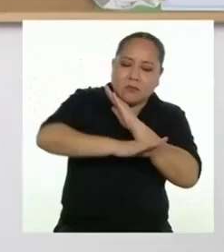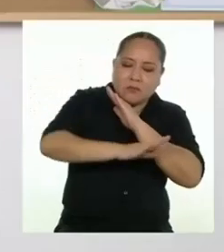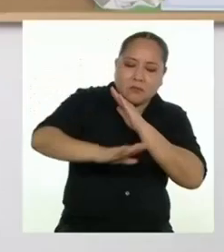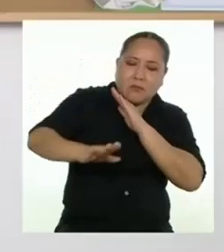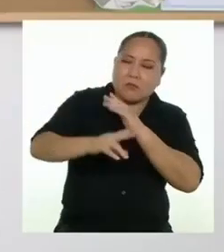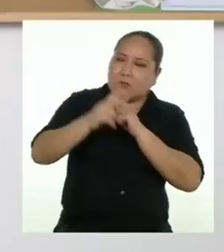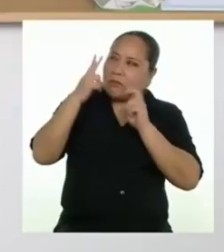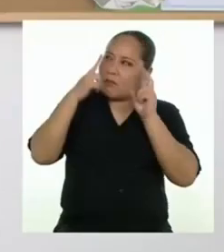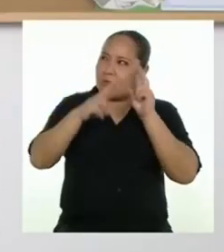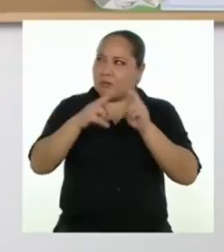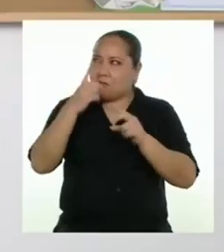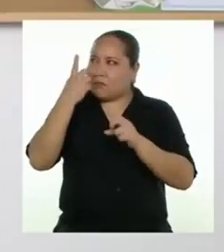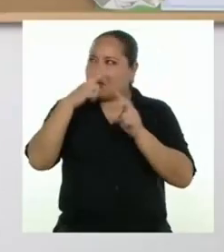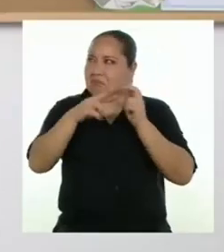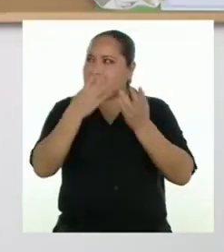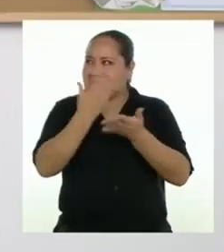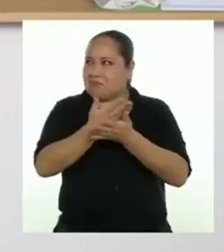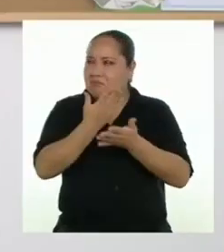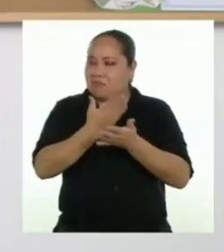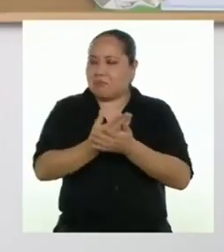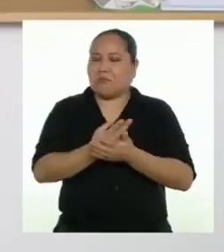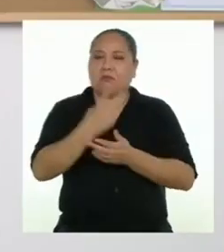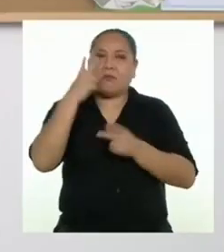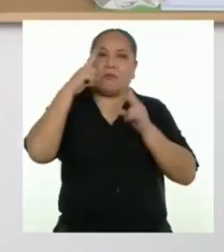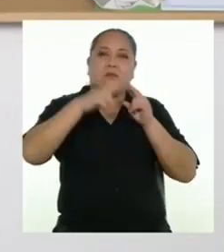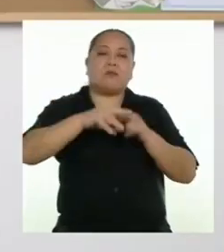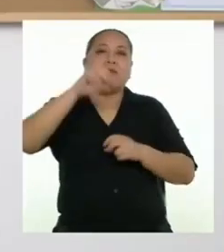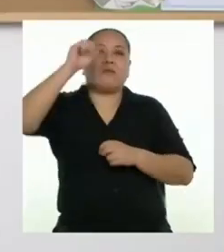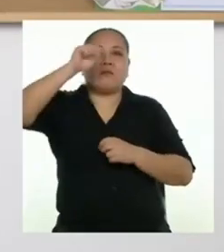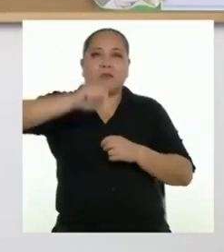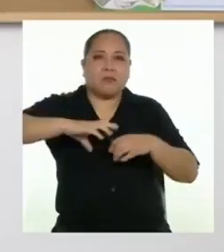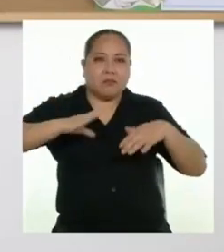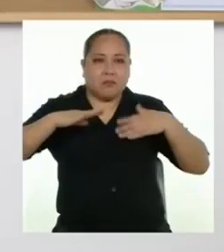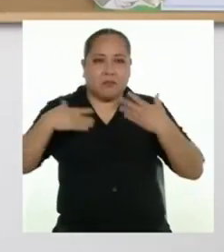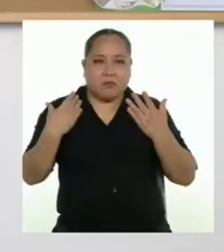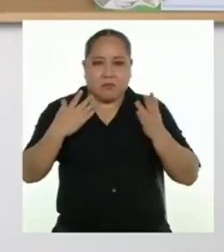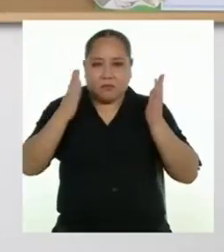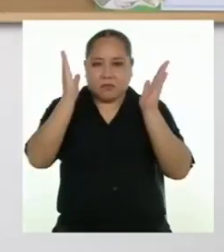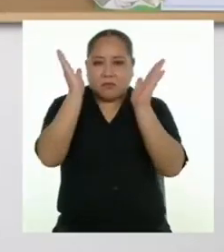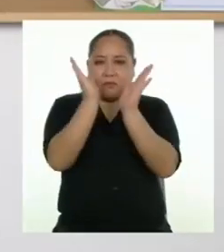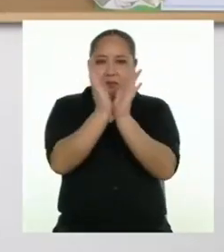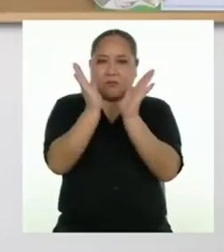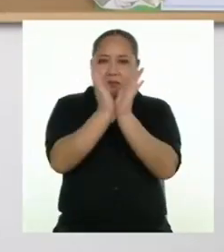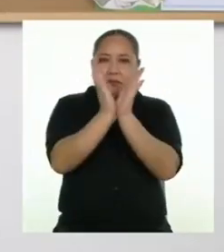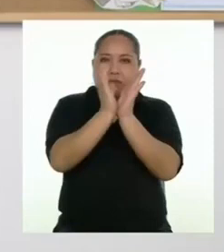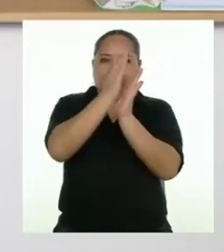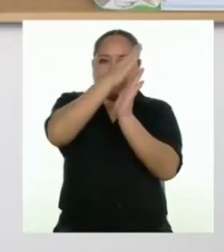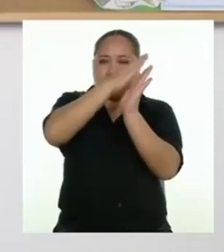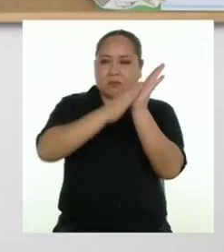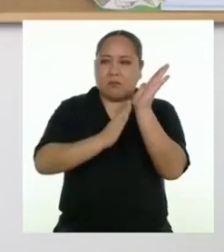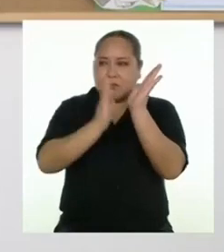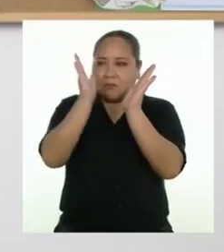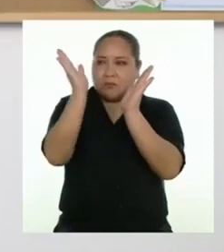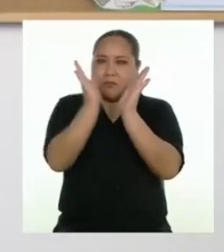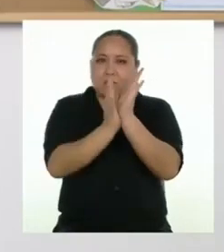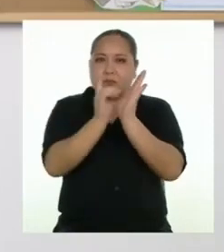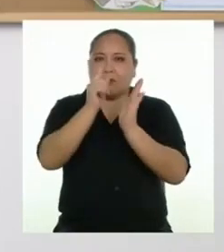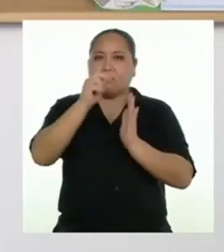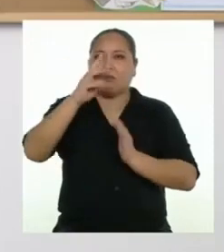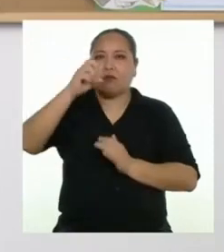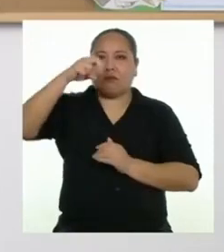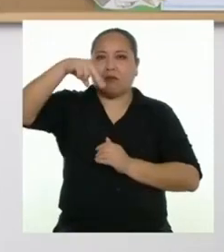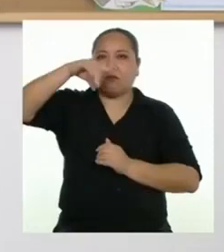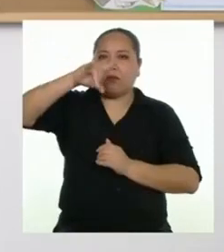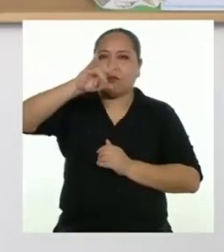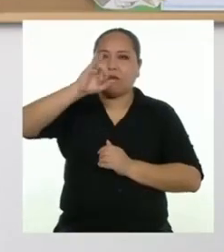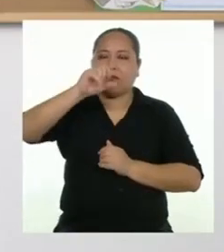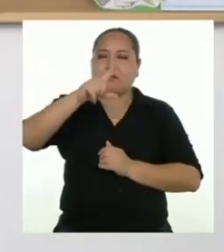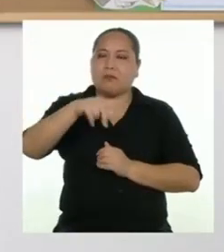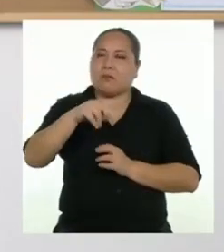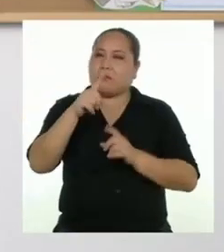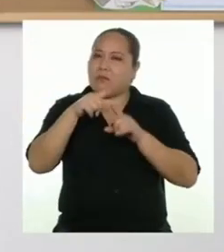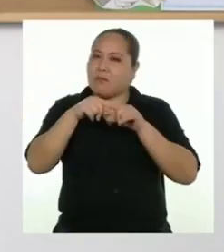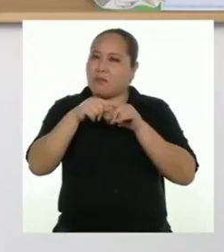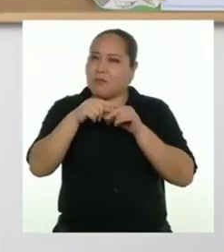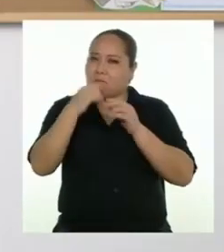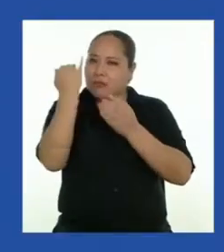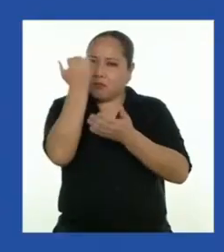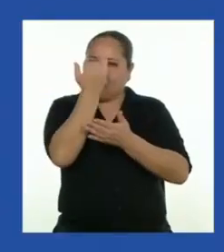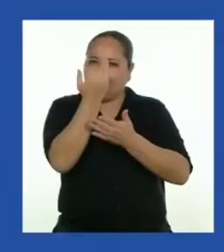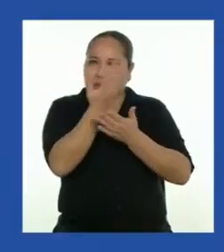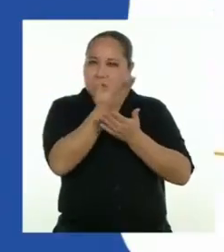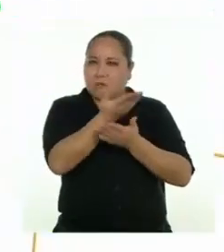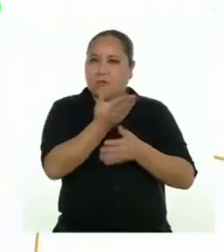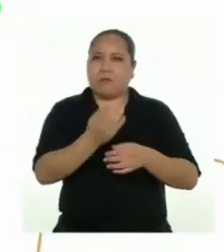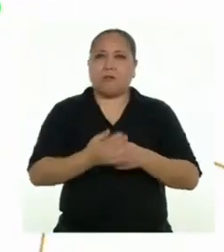De acuerdo. Veamos si es conveniente construir la zanja en forma de un prisma triangular regular, conforme al diagrama